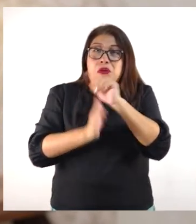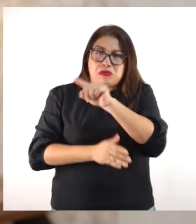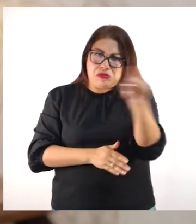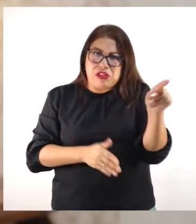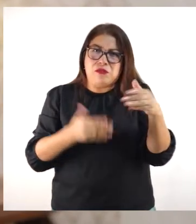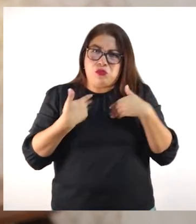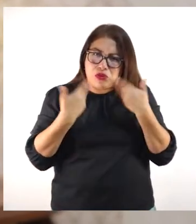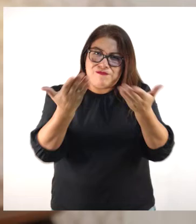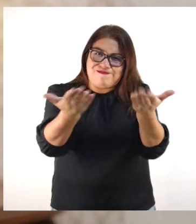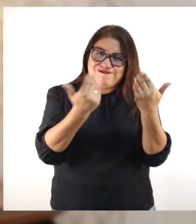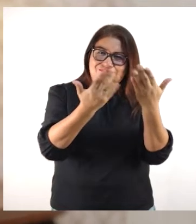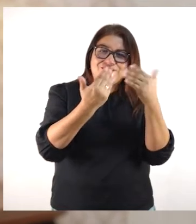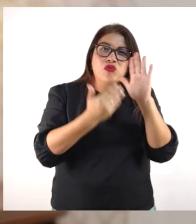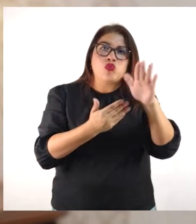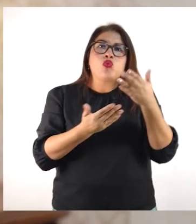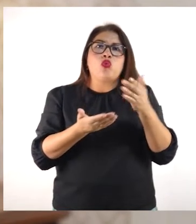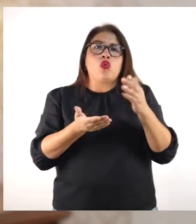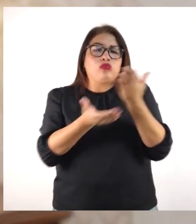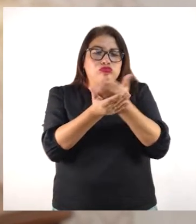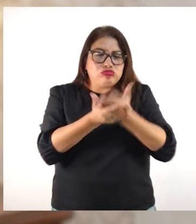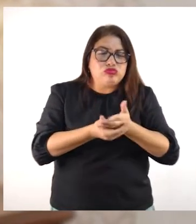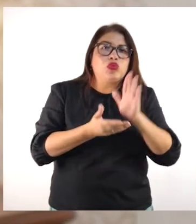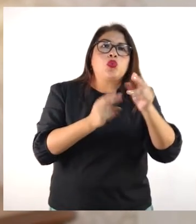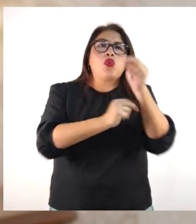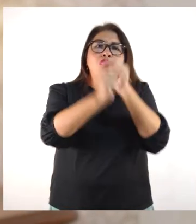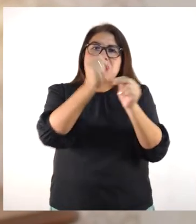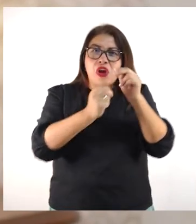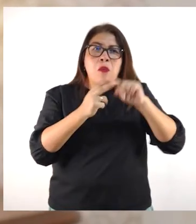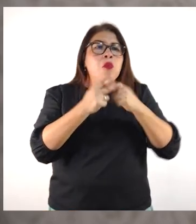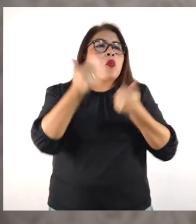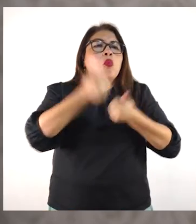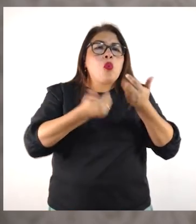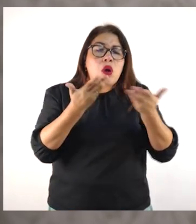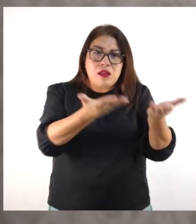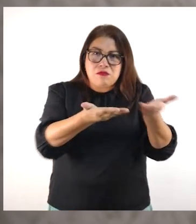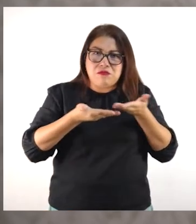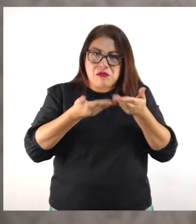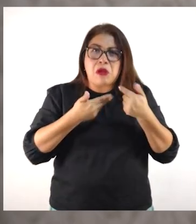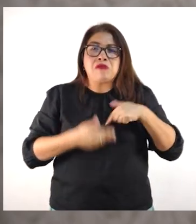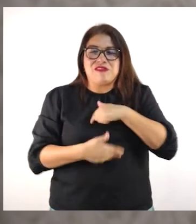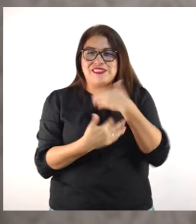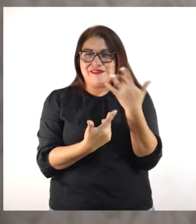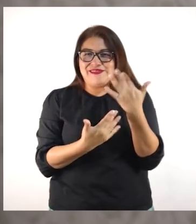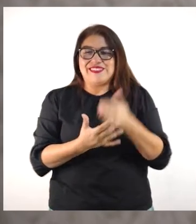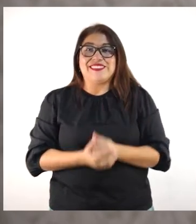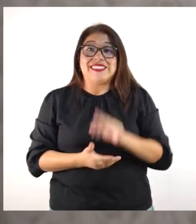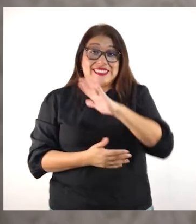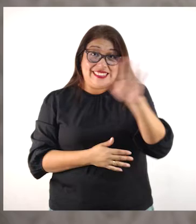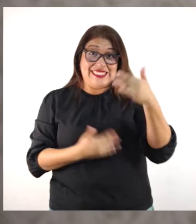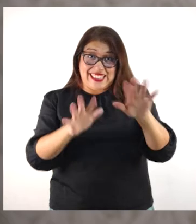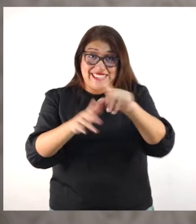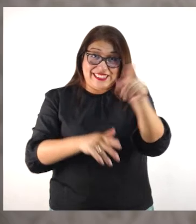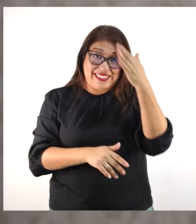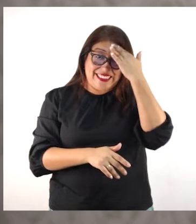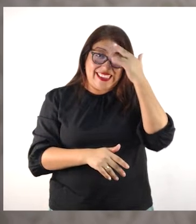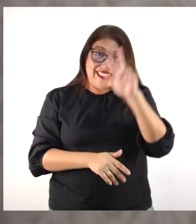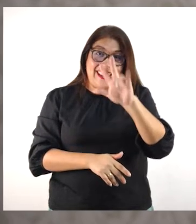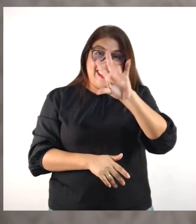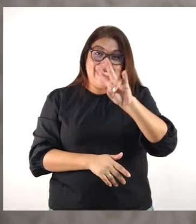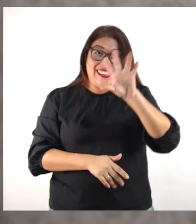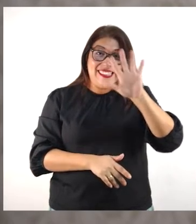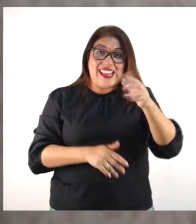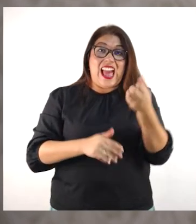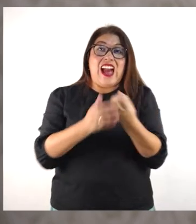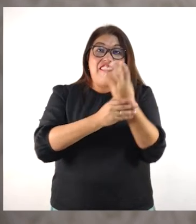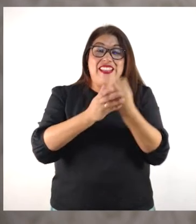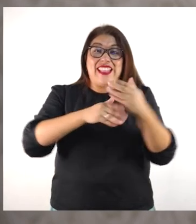confianza se acerquen con sus emprendimientos que estamos esperándoles. Claro que sí, ya saben, estamos en Avenida Arequipa 375